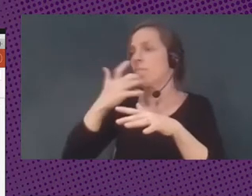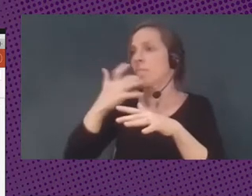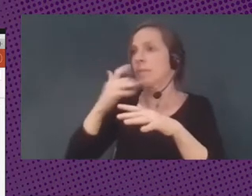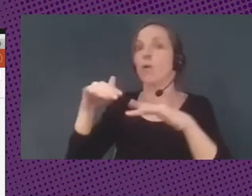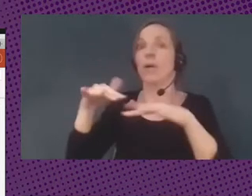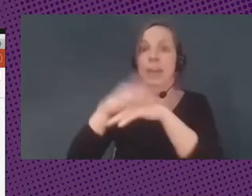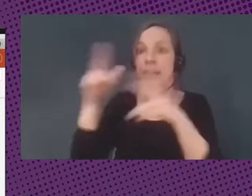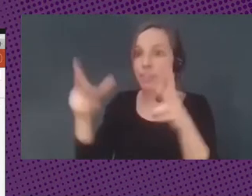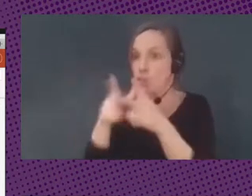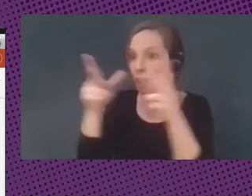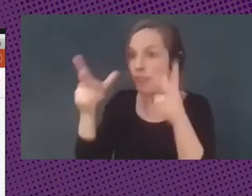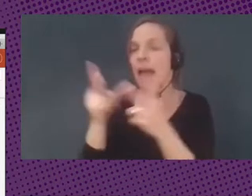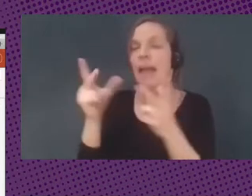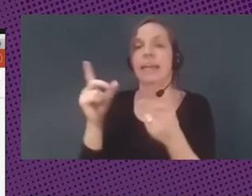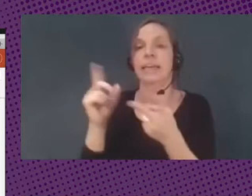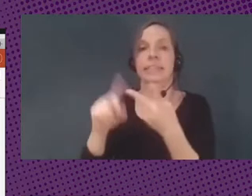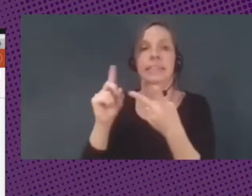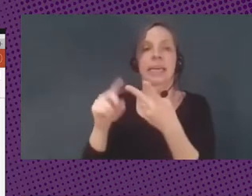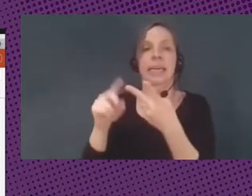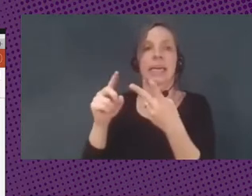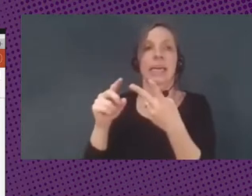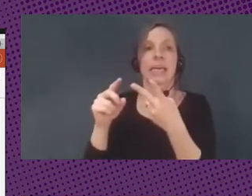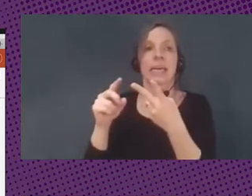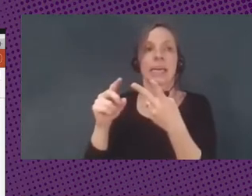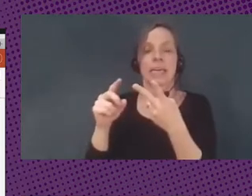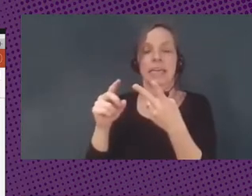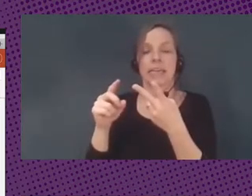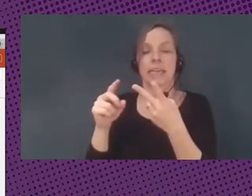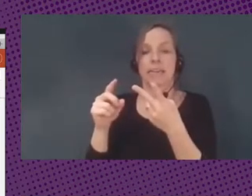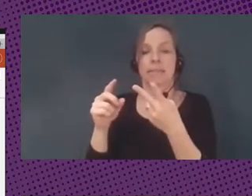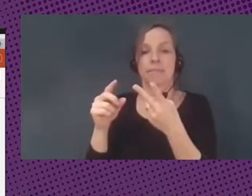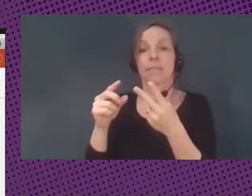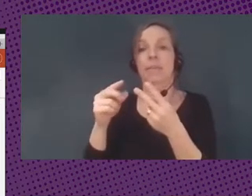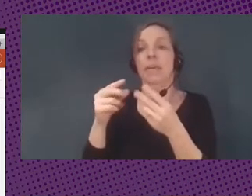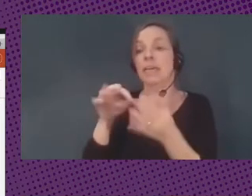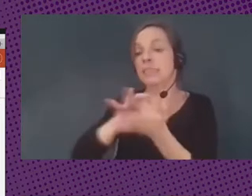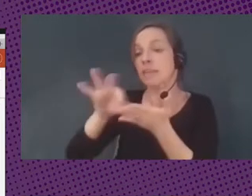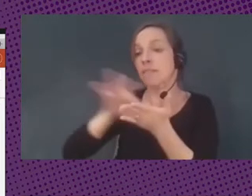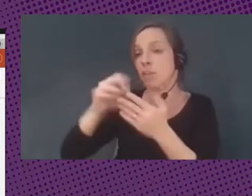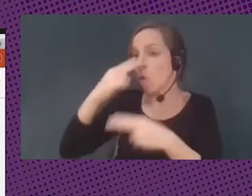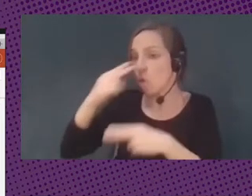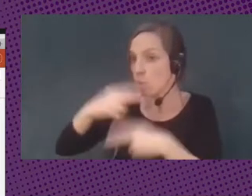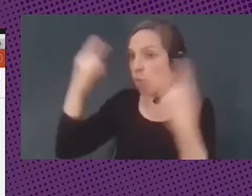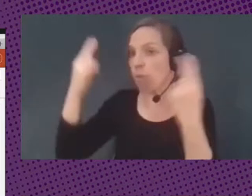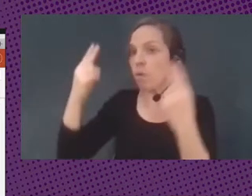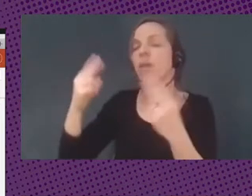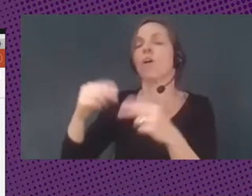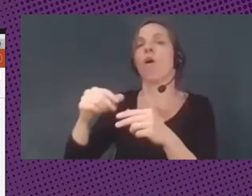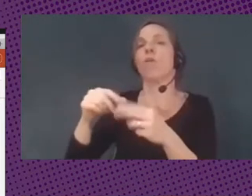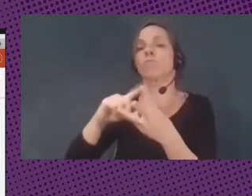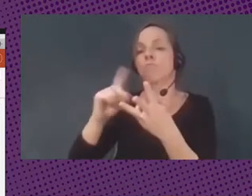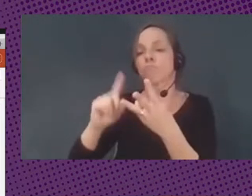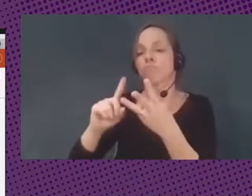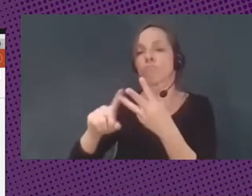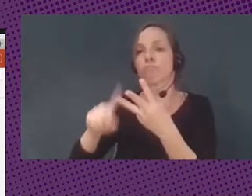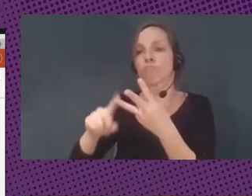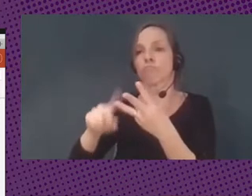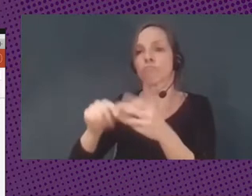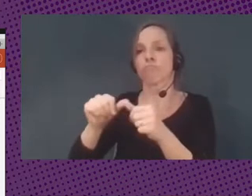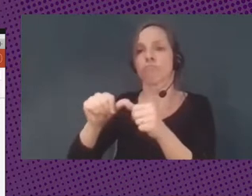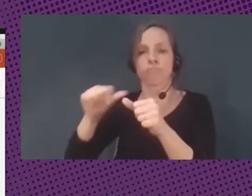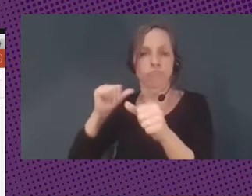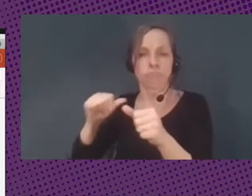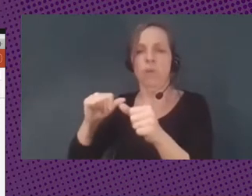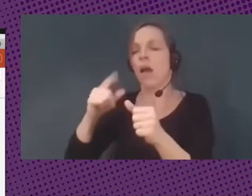social, su comportamiento a nivel del uso de los servicios públicos, sus antecedentes de comportamiento criminal o penal,